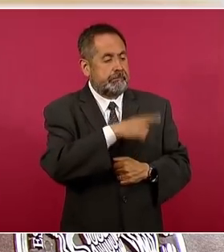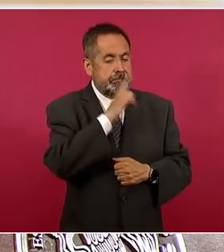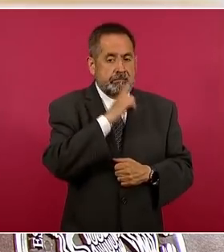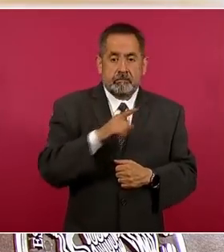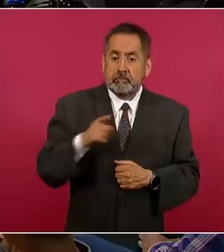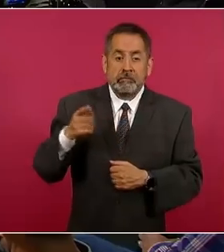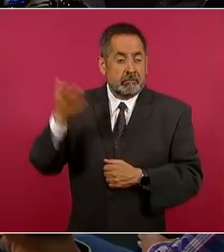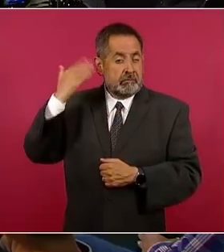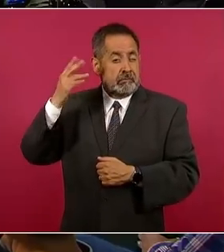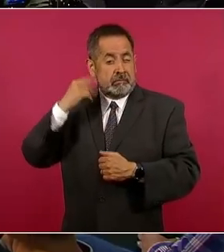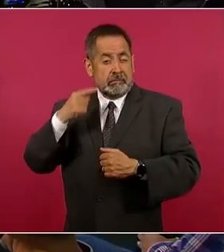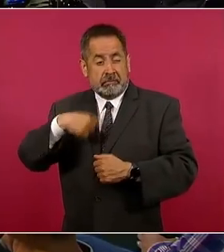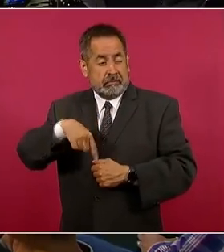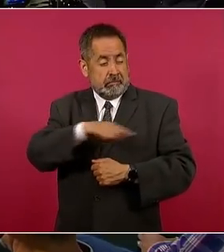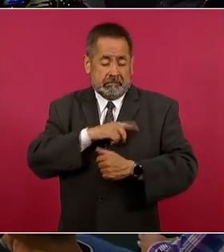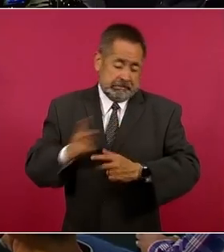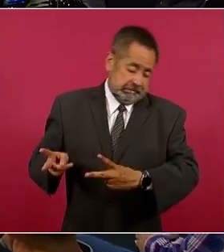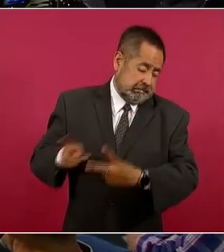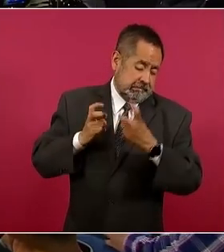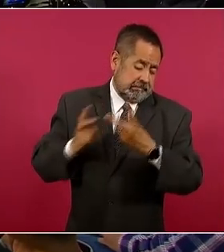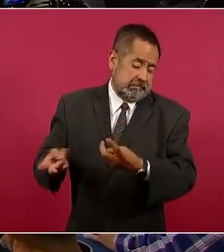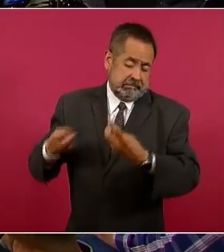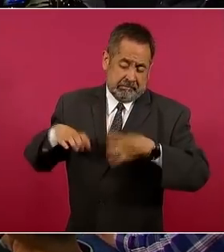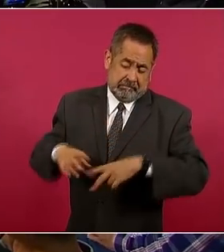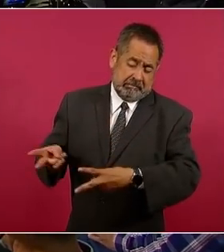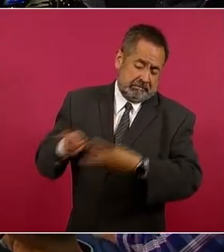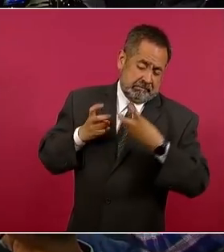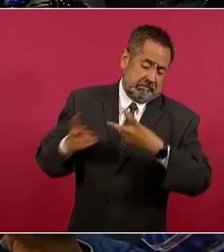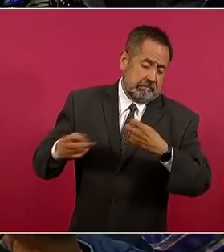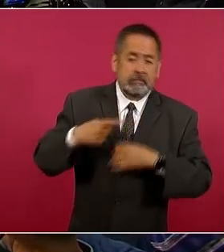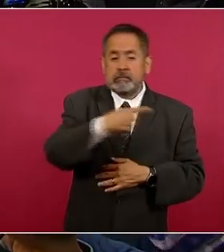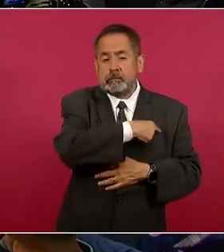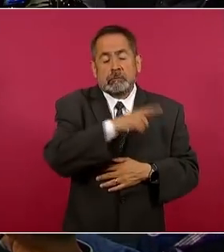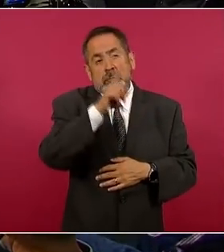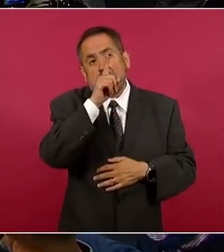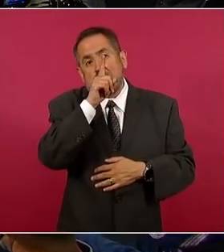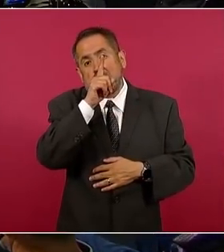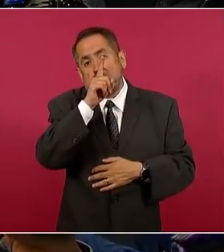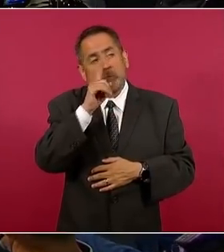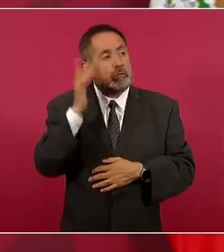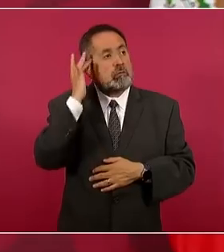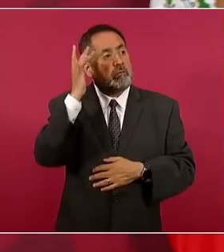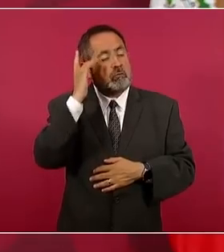saqueaban al país impunemente